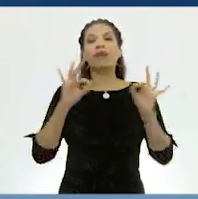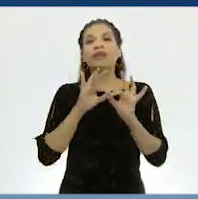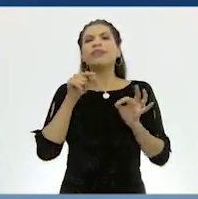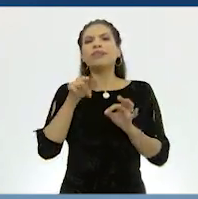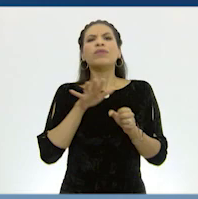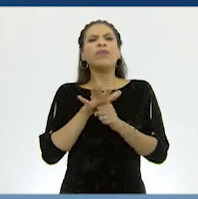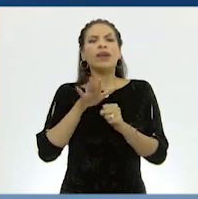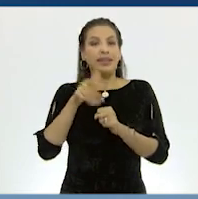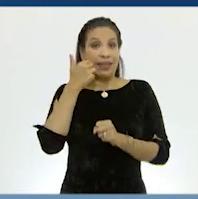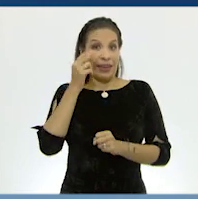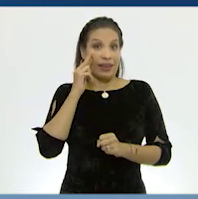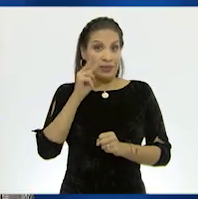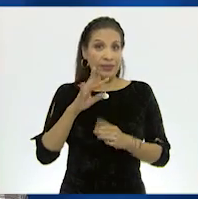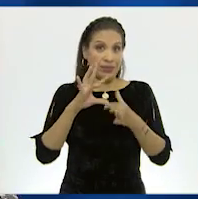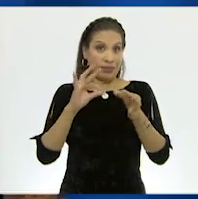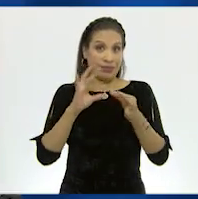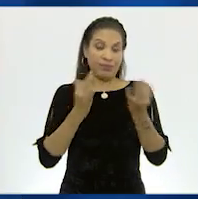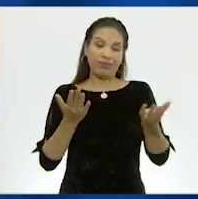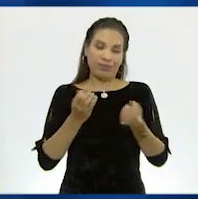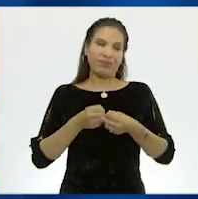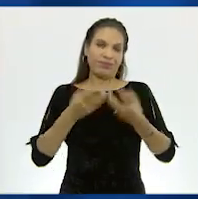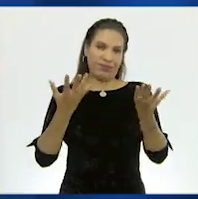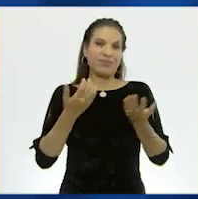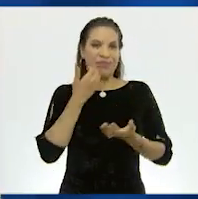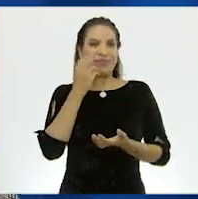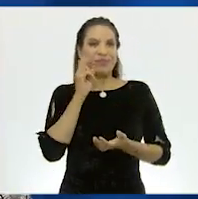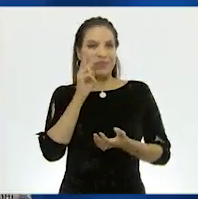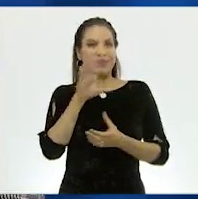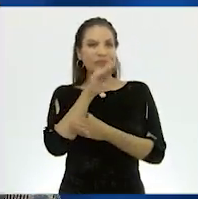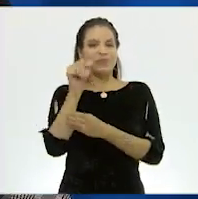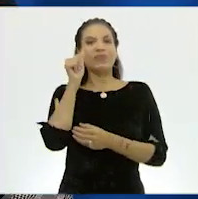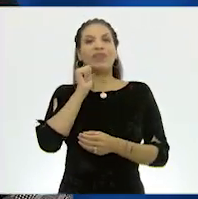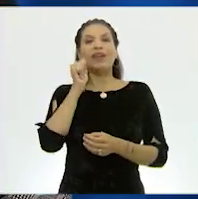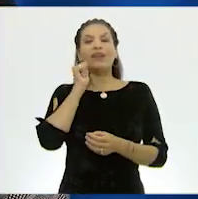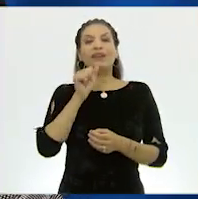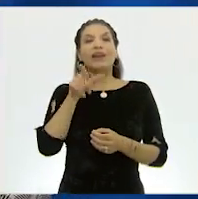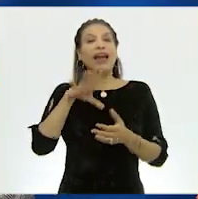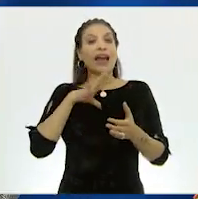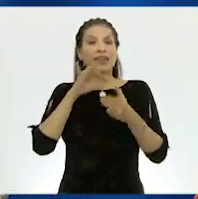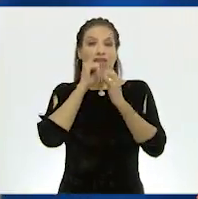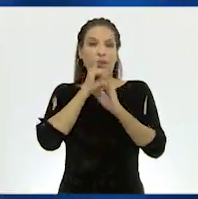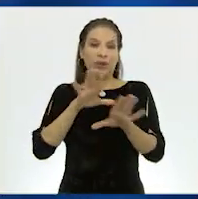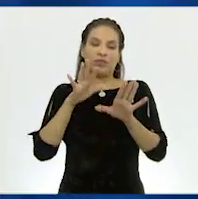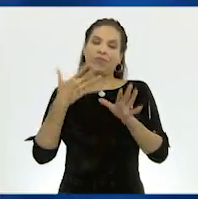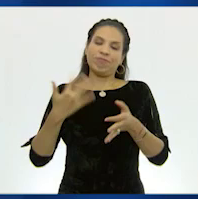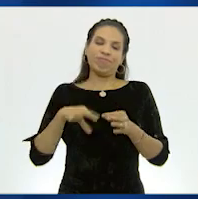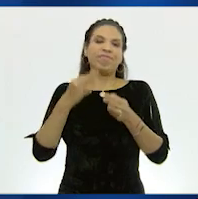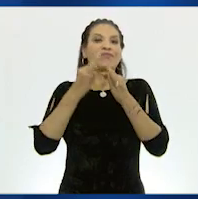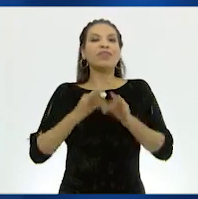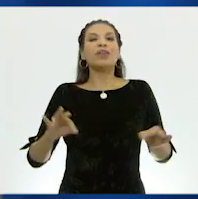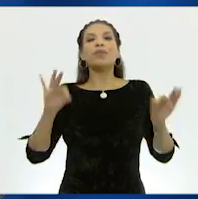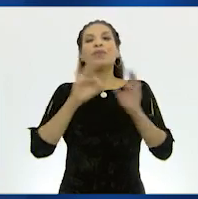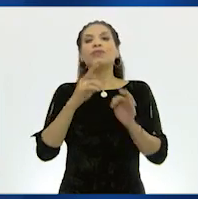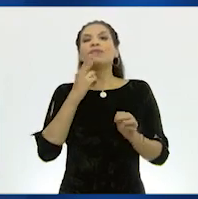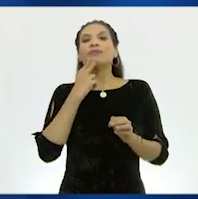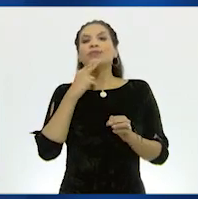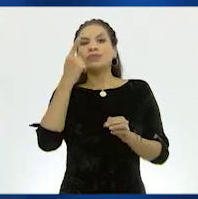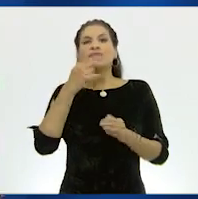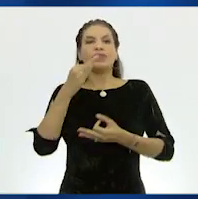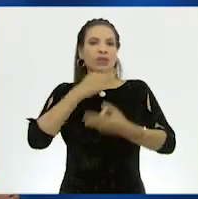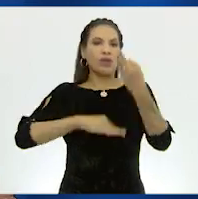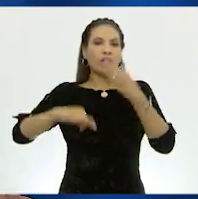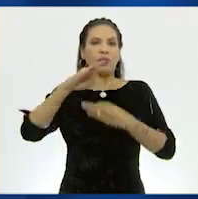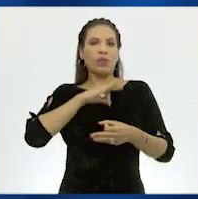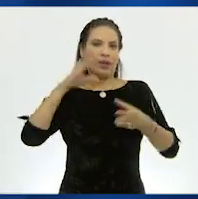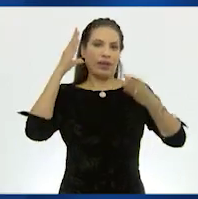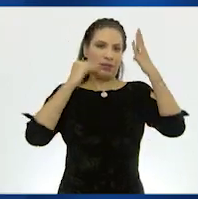¿Quieren escucharlos? Adelante, ¿no? Adelante, Tom. Como siempre, nos traes información muy relevante que nos sirve a todos